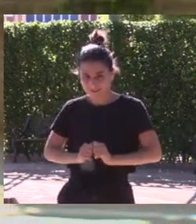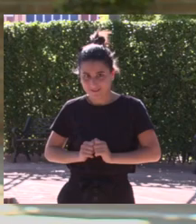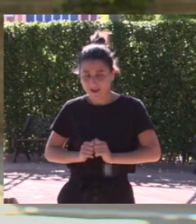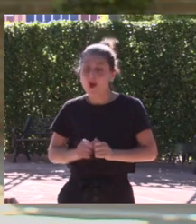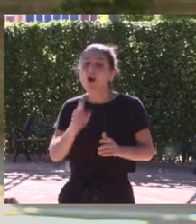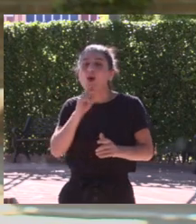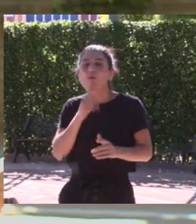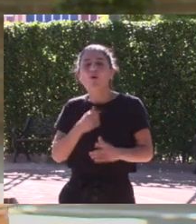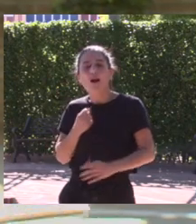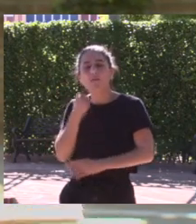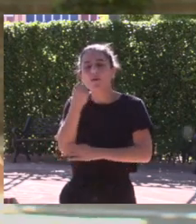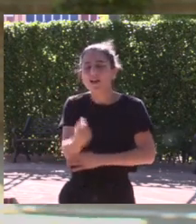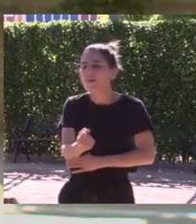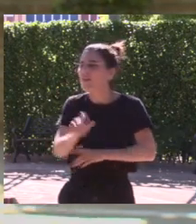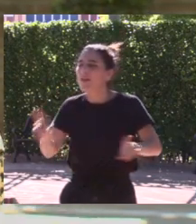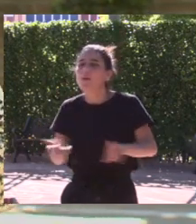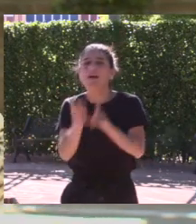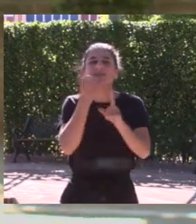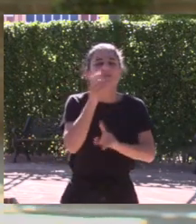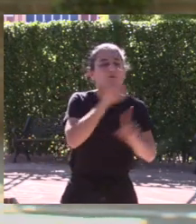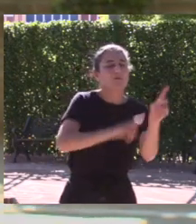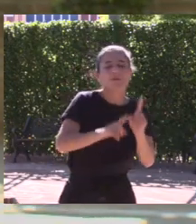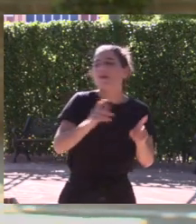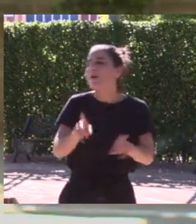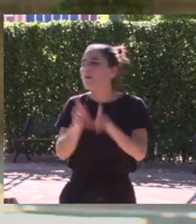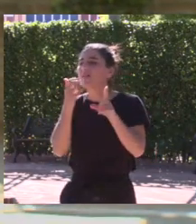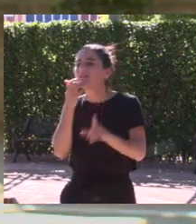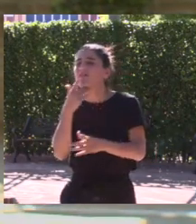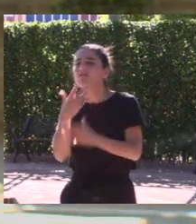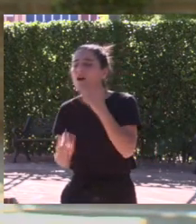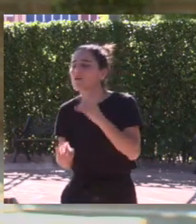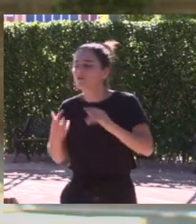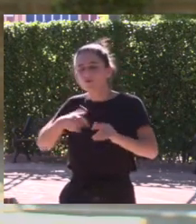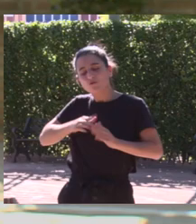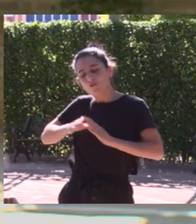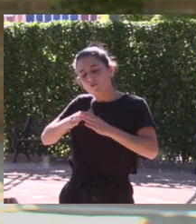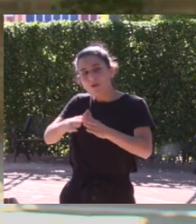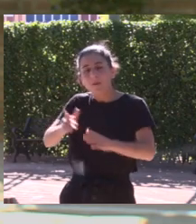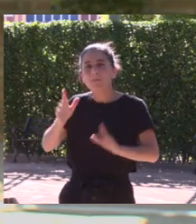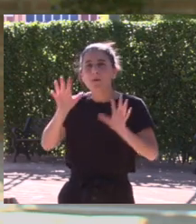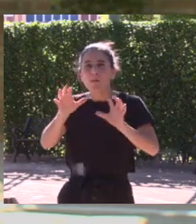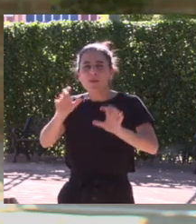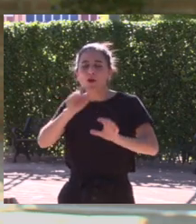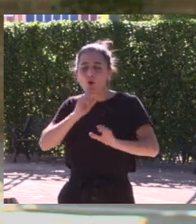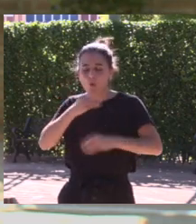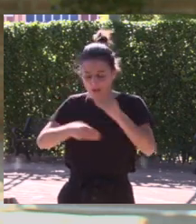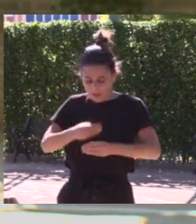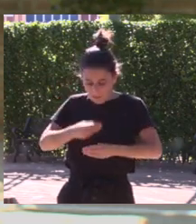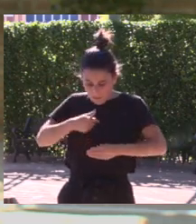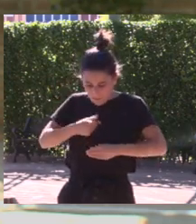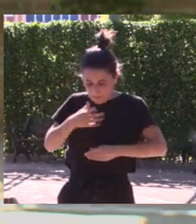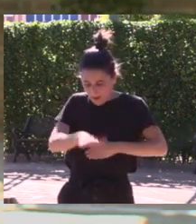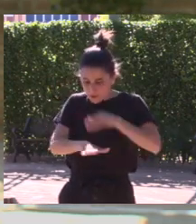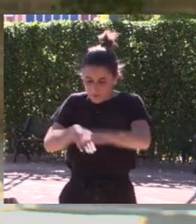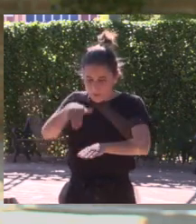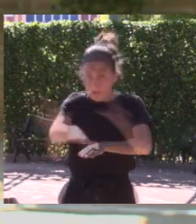navegar con el viento a favor, con el viento en contra y vamos a aprender cómo tenemos que manejar ese viento para